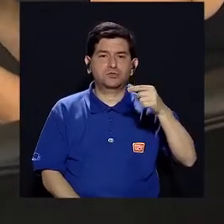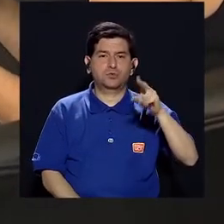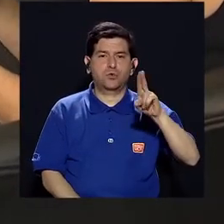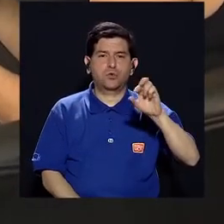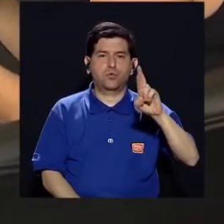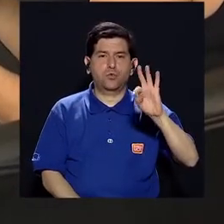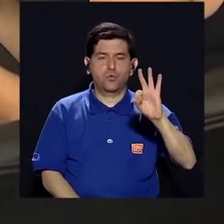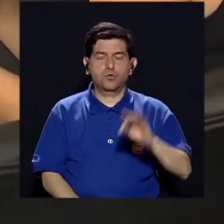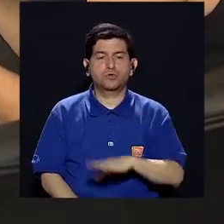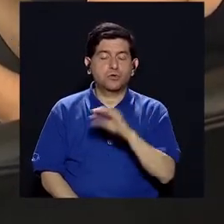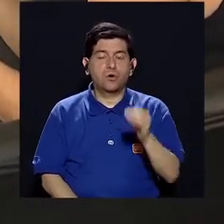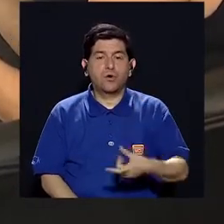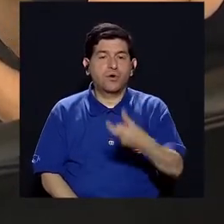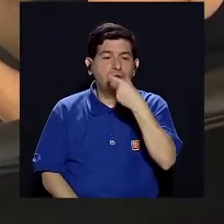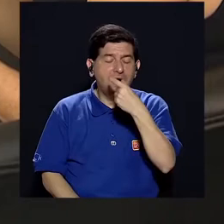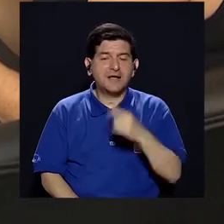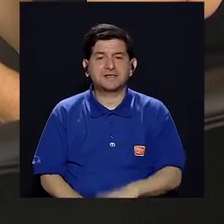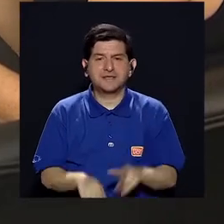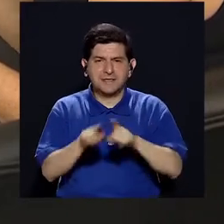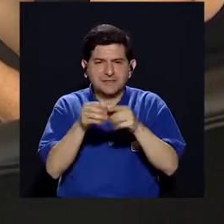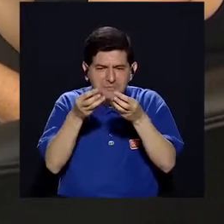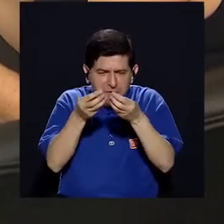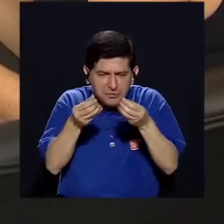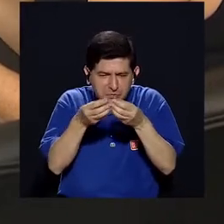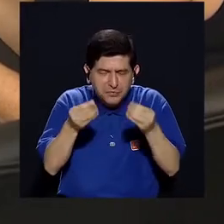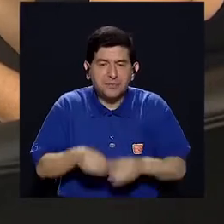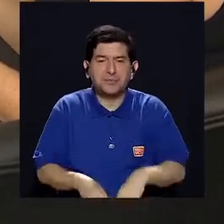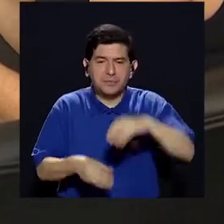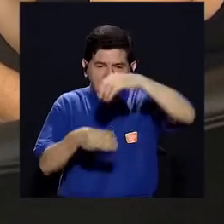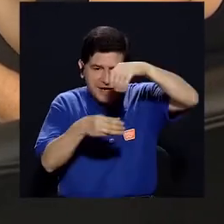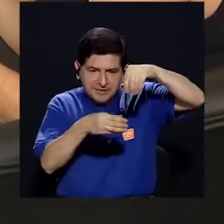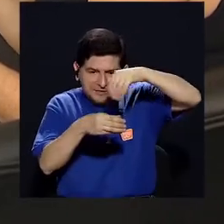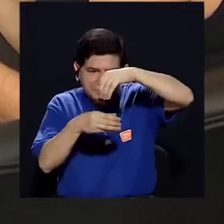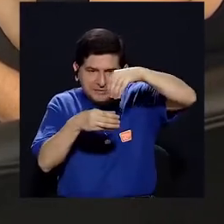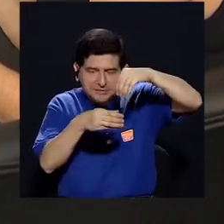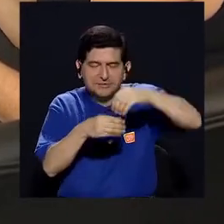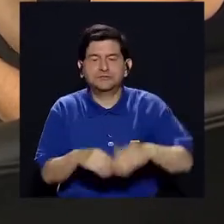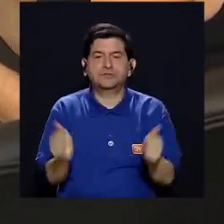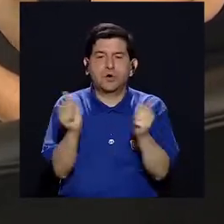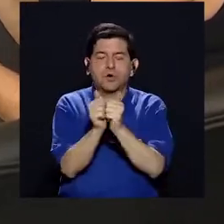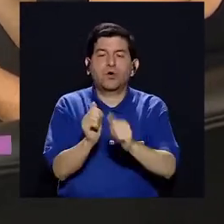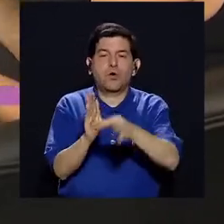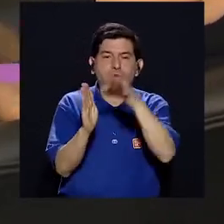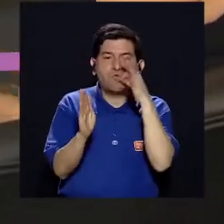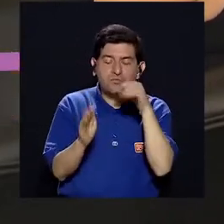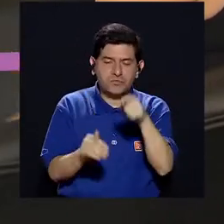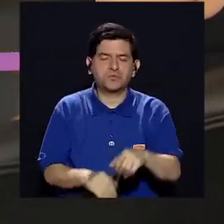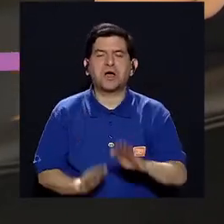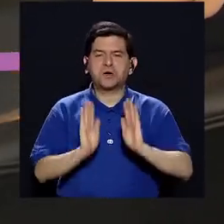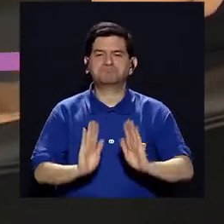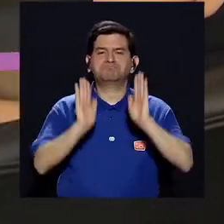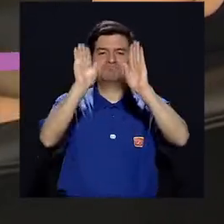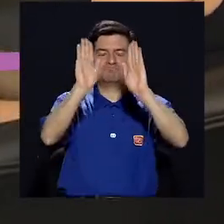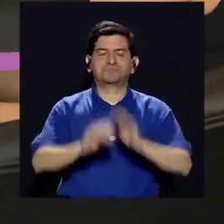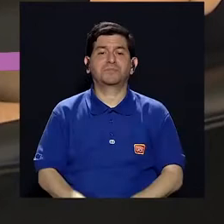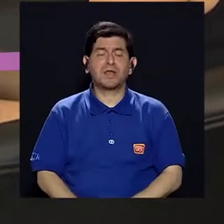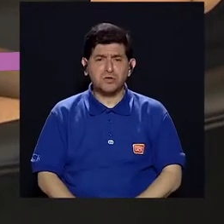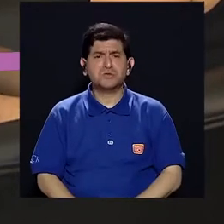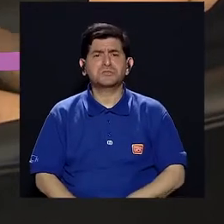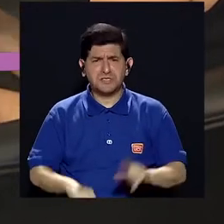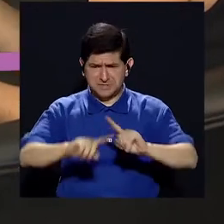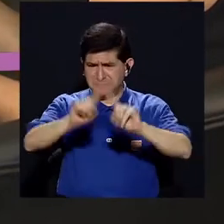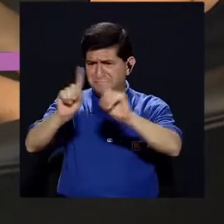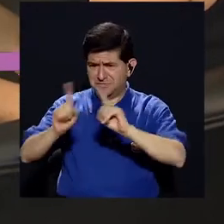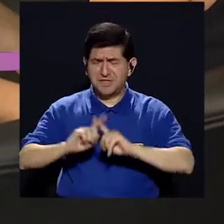también las galletitas las podemos como hacer boronas y que ese sea como el topping crunchy, ¿verdad? Y ponerle fruta y eso ya es una excelente merienda. Entonces, sí tienen